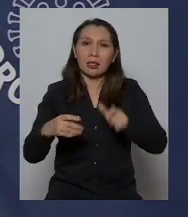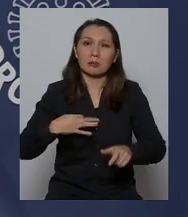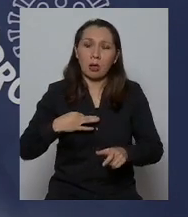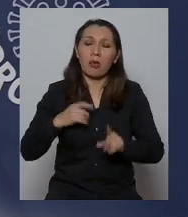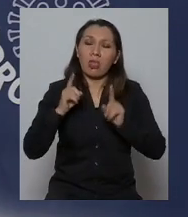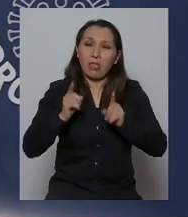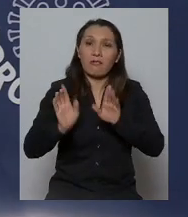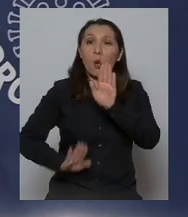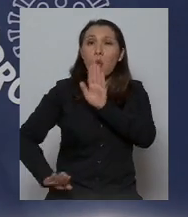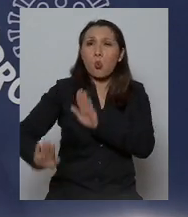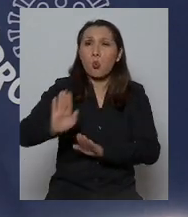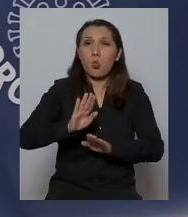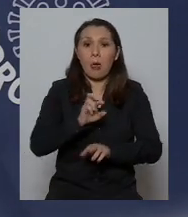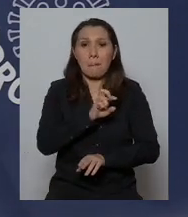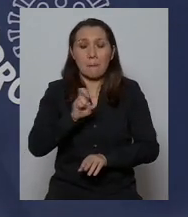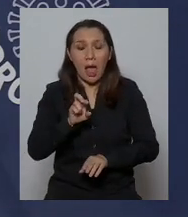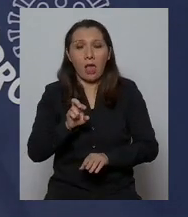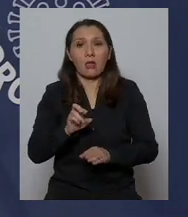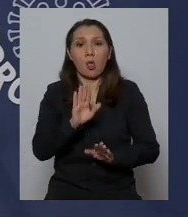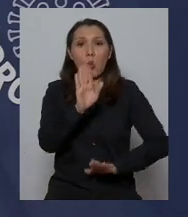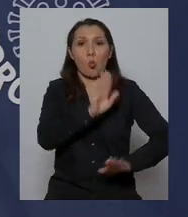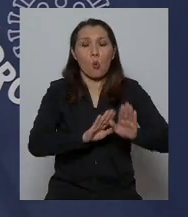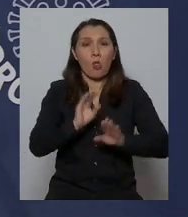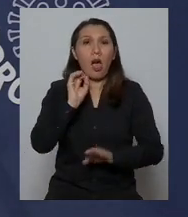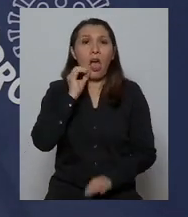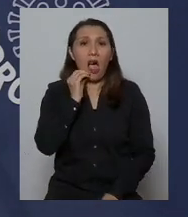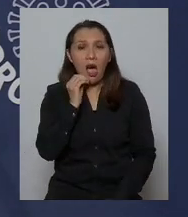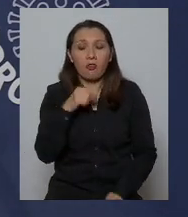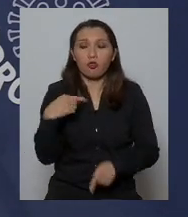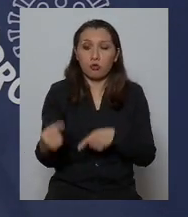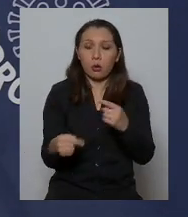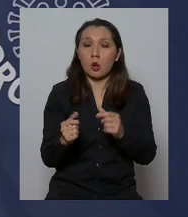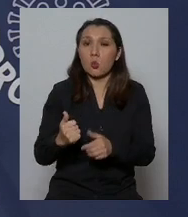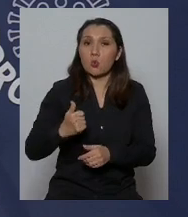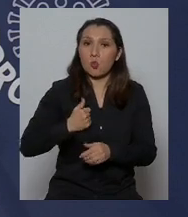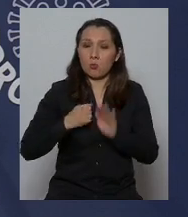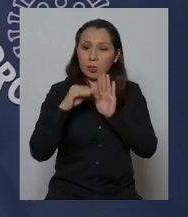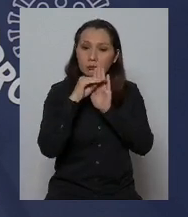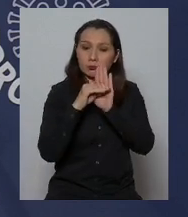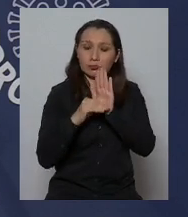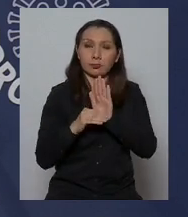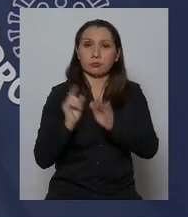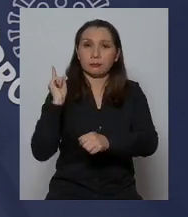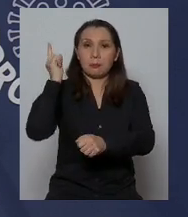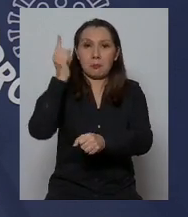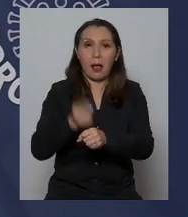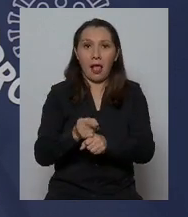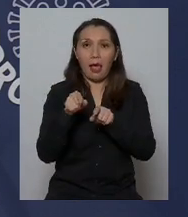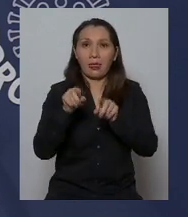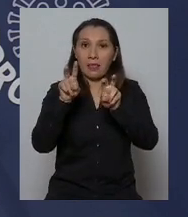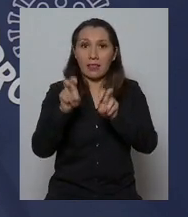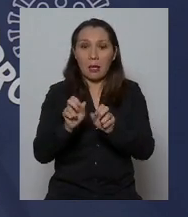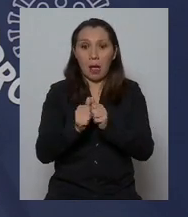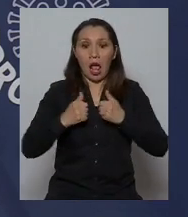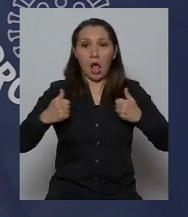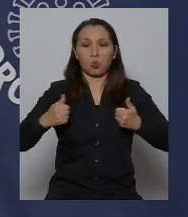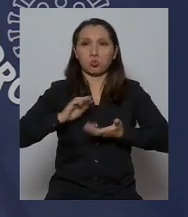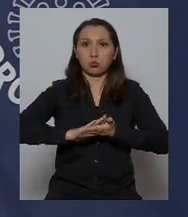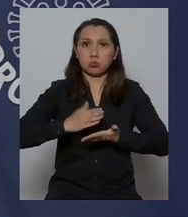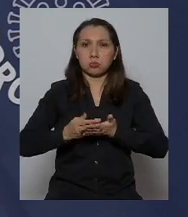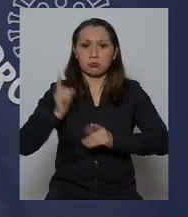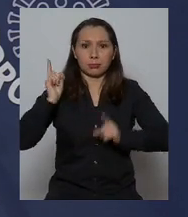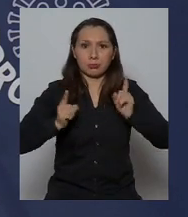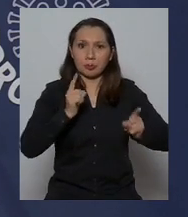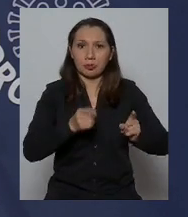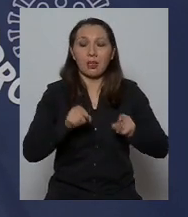a cuidar de nuestros padres, a cuidar de nuestros abuelos cumpliendo las medidas que hemos dictaminado como autoridad sanitaria.